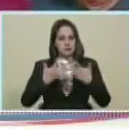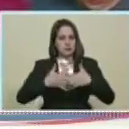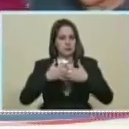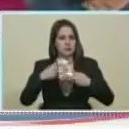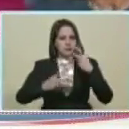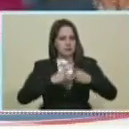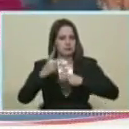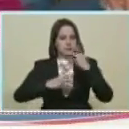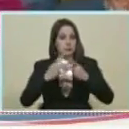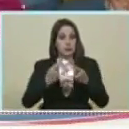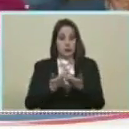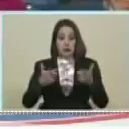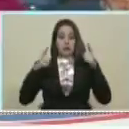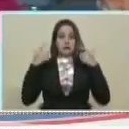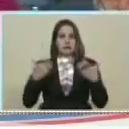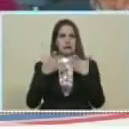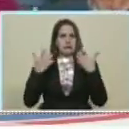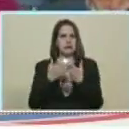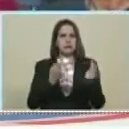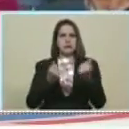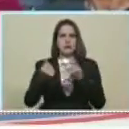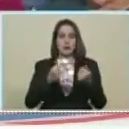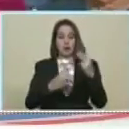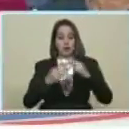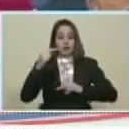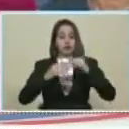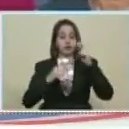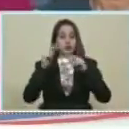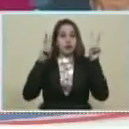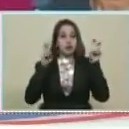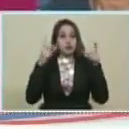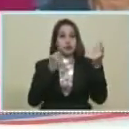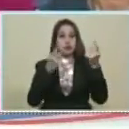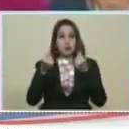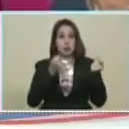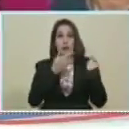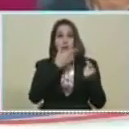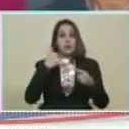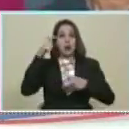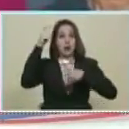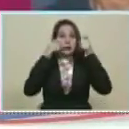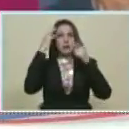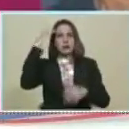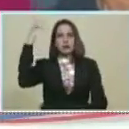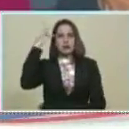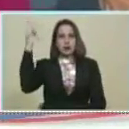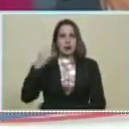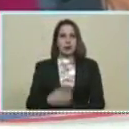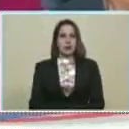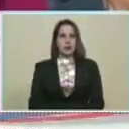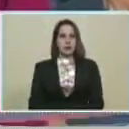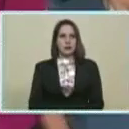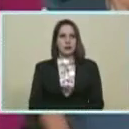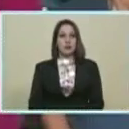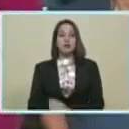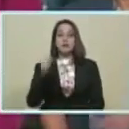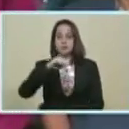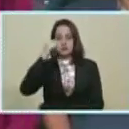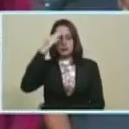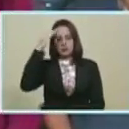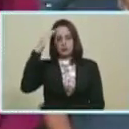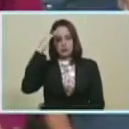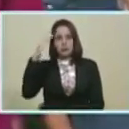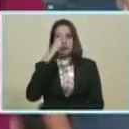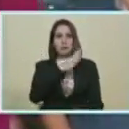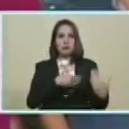Para liberarnos De la guerra Económica Y la construcción De la nueva economía Esa economía De nuestro comandante Chávez Ha soñado Adelante Mayer Lin Así es Un saludo